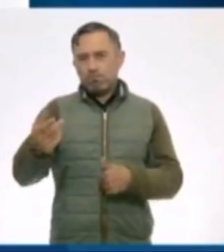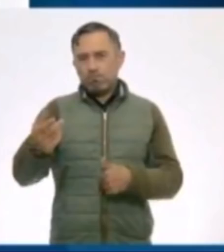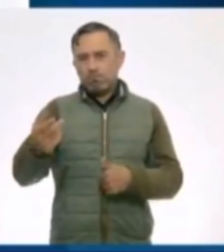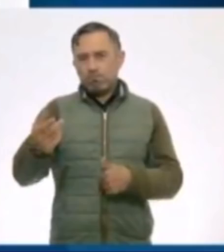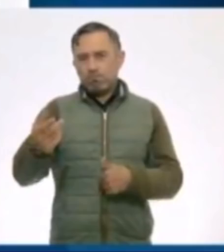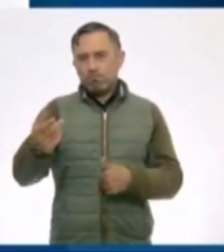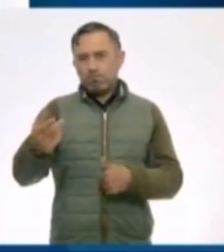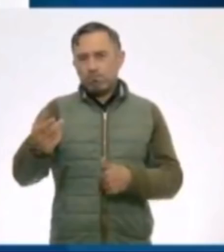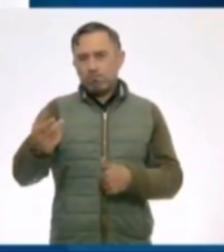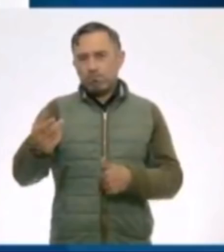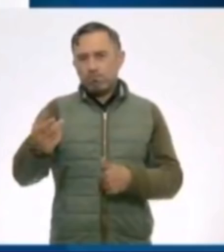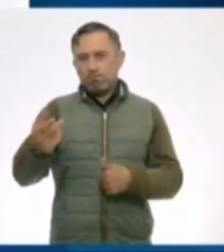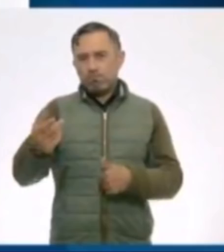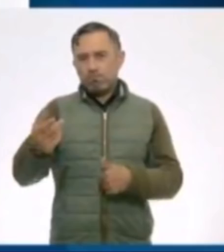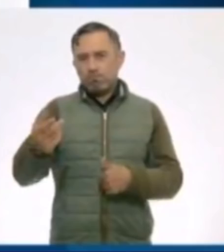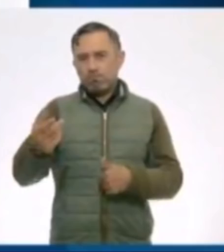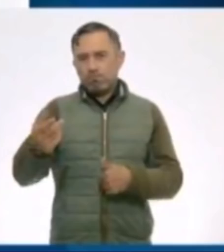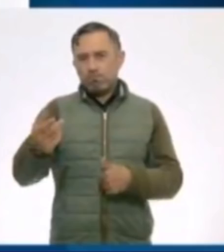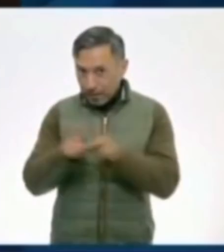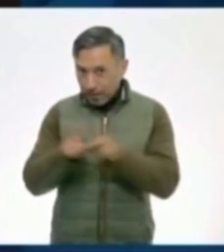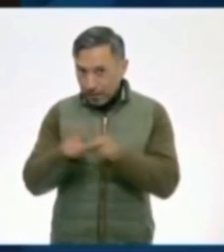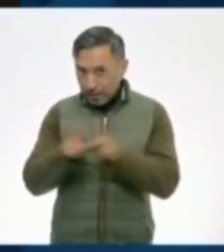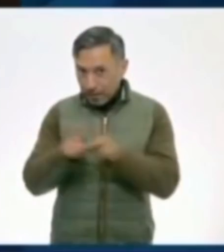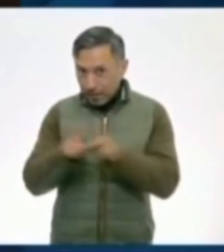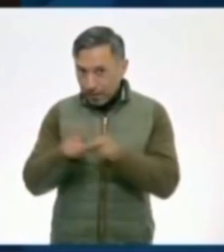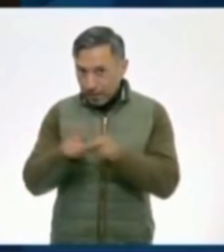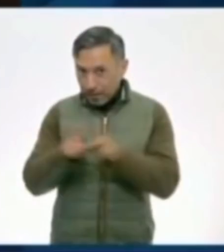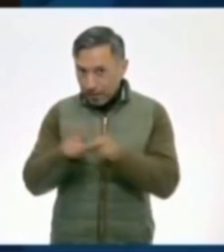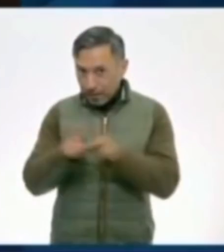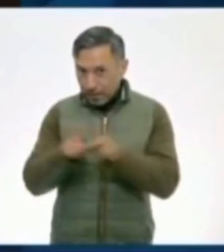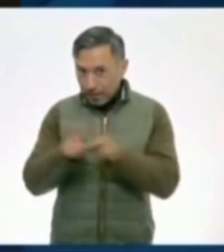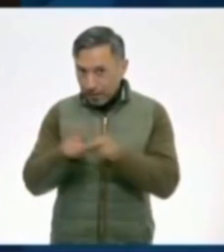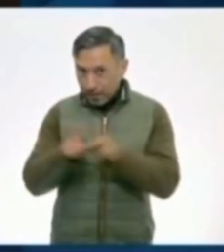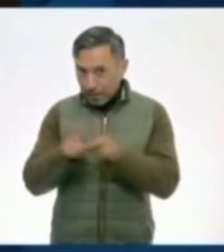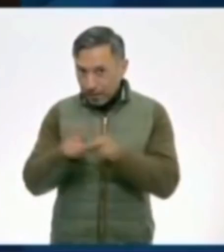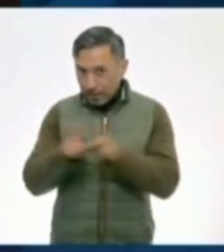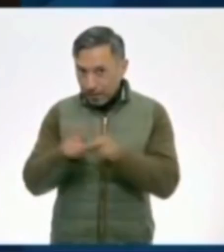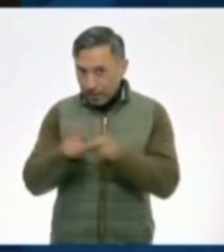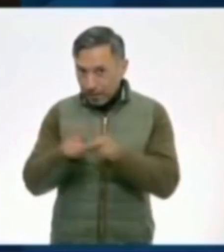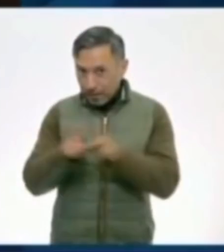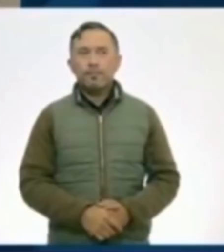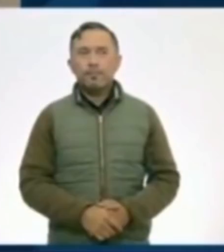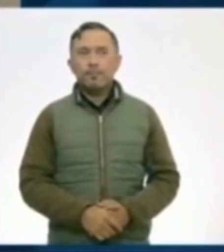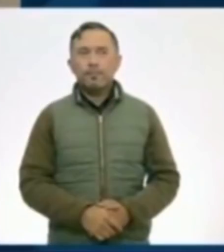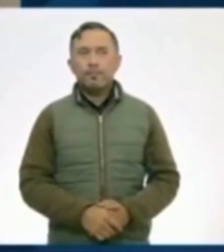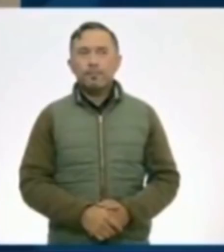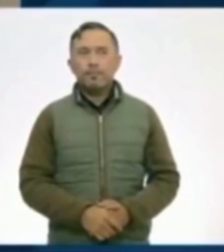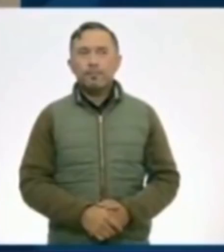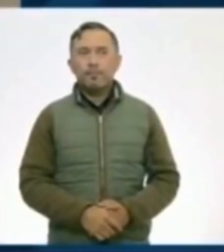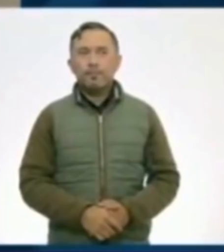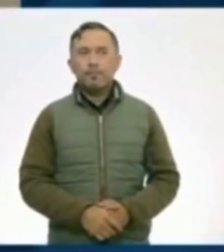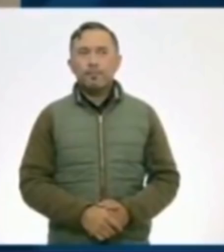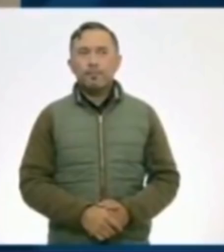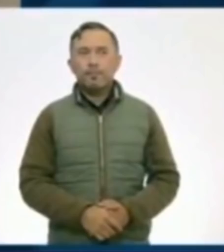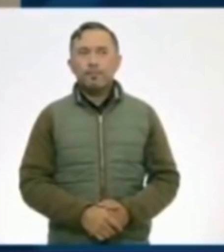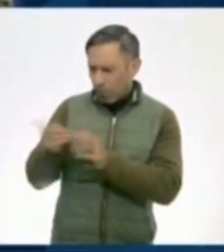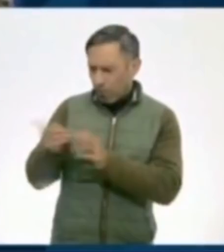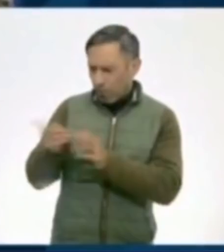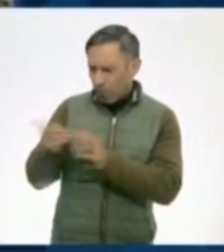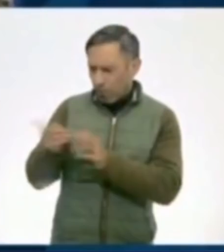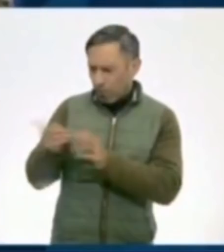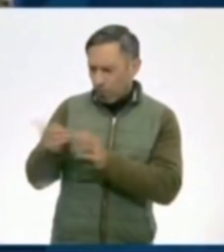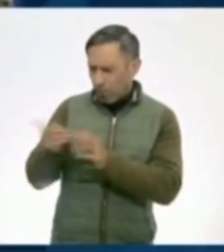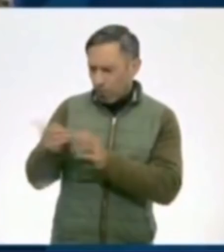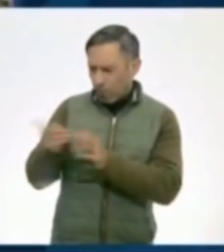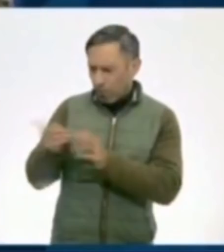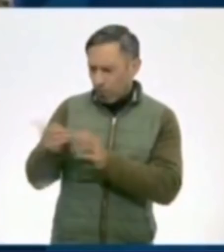a la mano. Vamos a ver el siguiente video. Podemos ver que Gaby vende dulces en la plaza. Después intenta estudiar a través de la